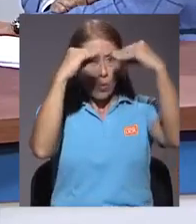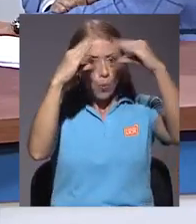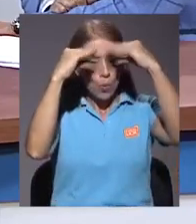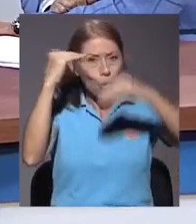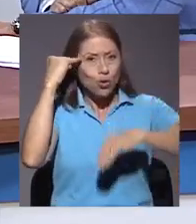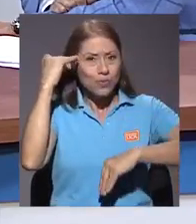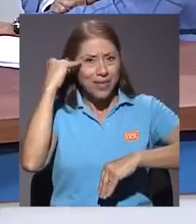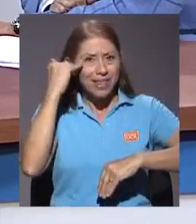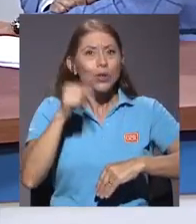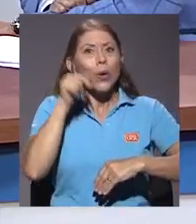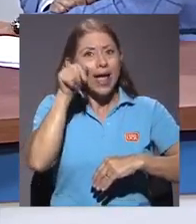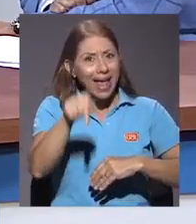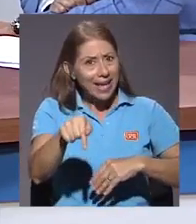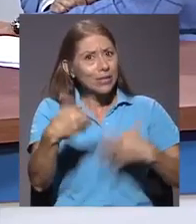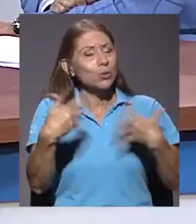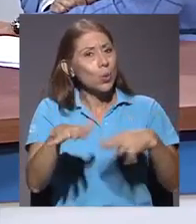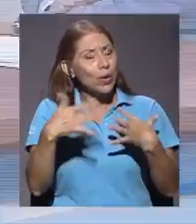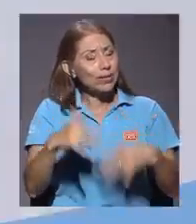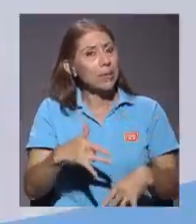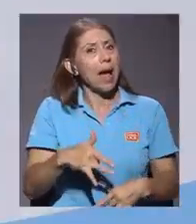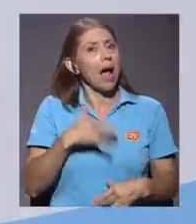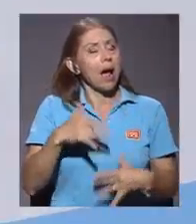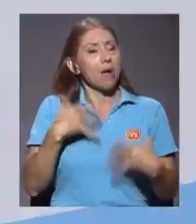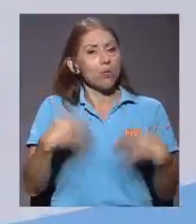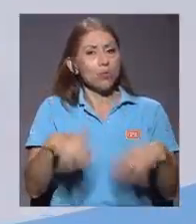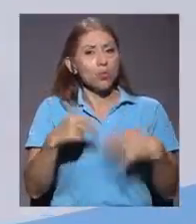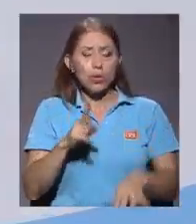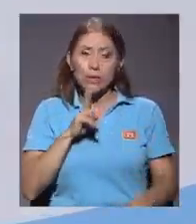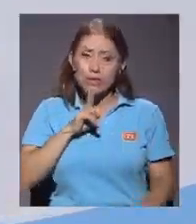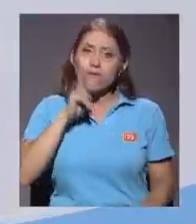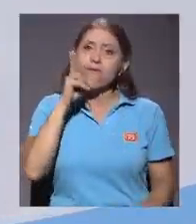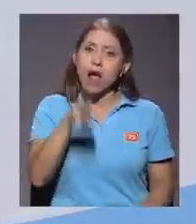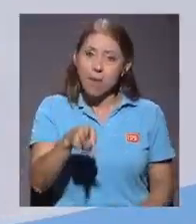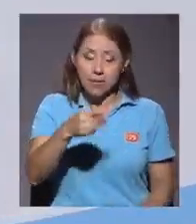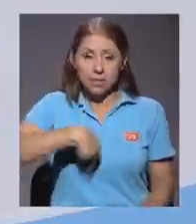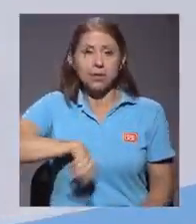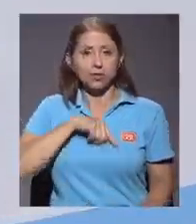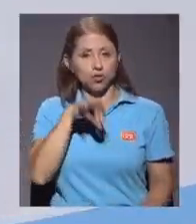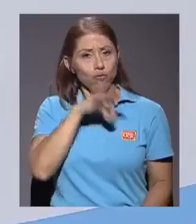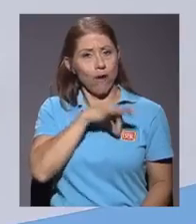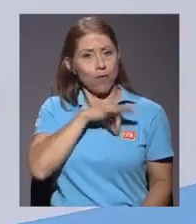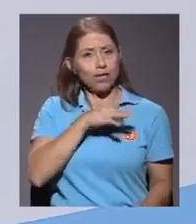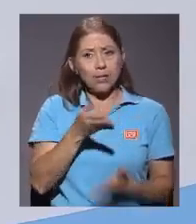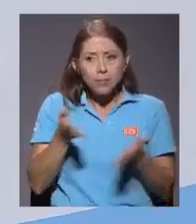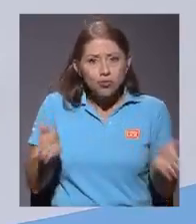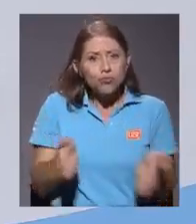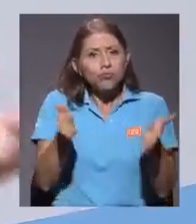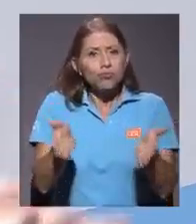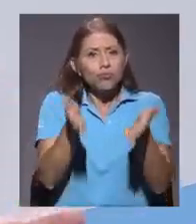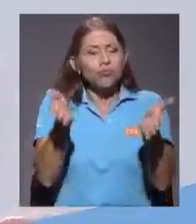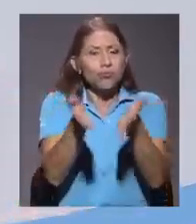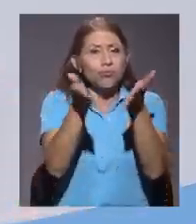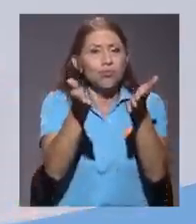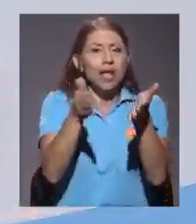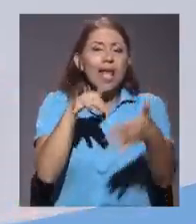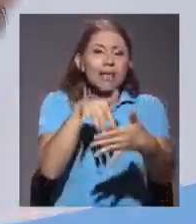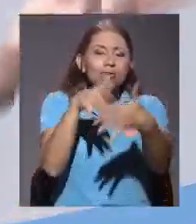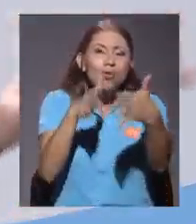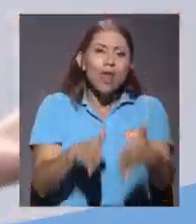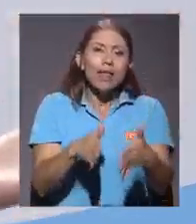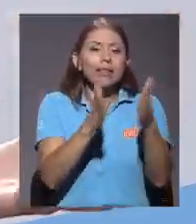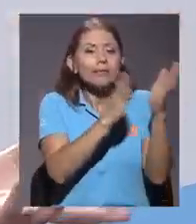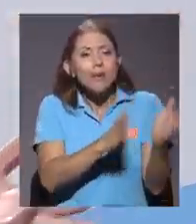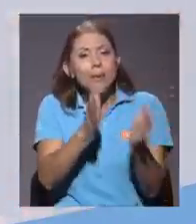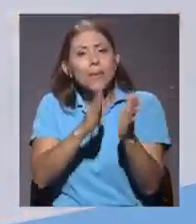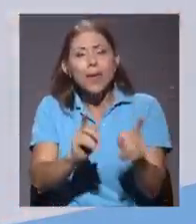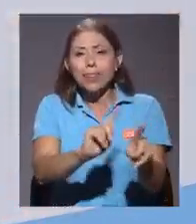más sensible. Realmente así como favorecemos la formación de estudiantes en diversas áreas de las artes y